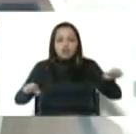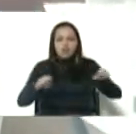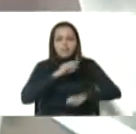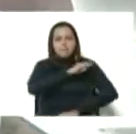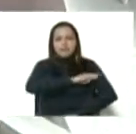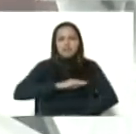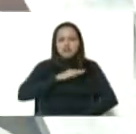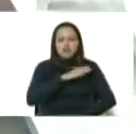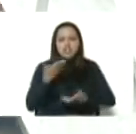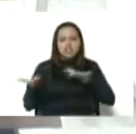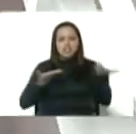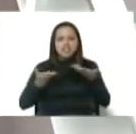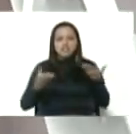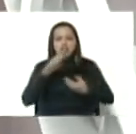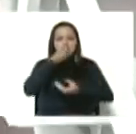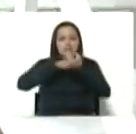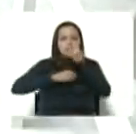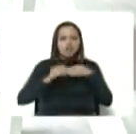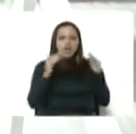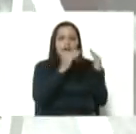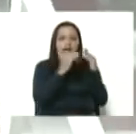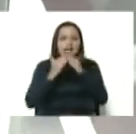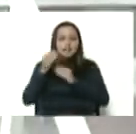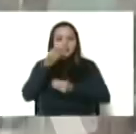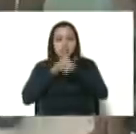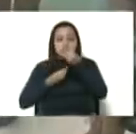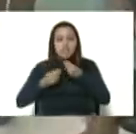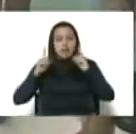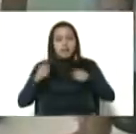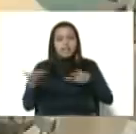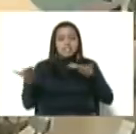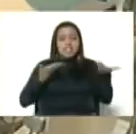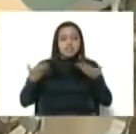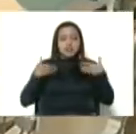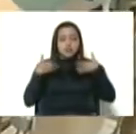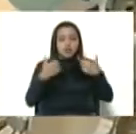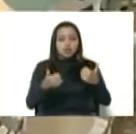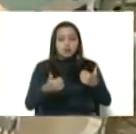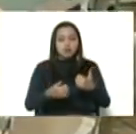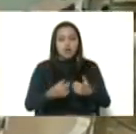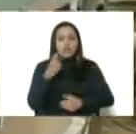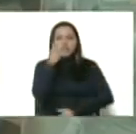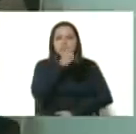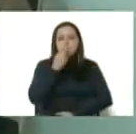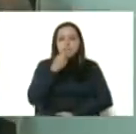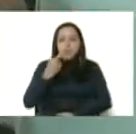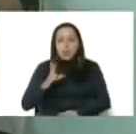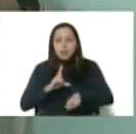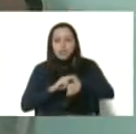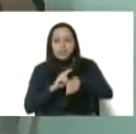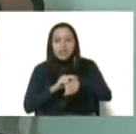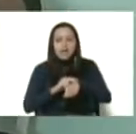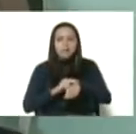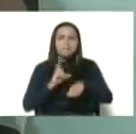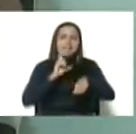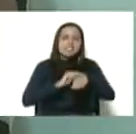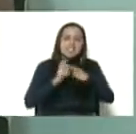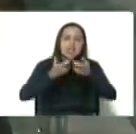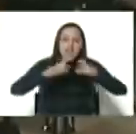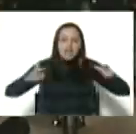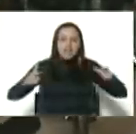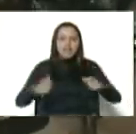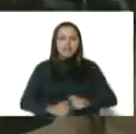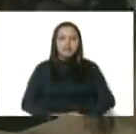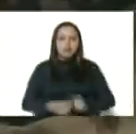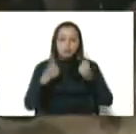misiones, servicios de alimentación, la casa de alimentación, pero también servicios de salud, odontología, medicina general y